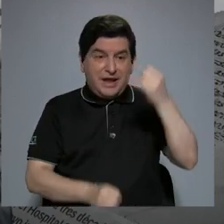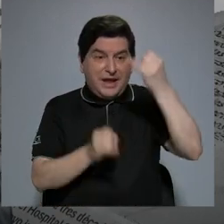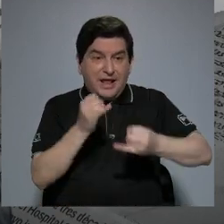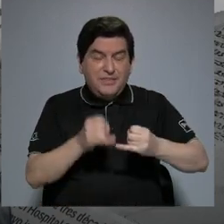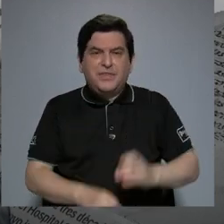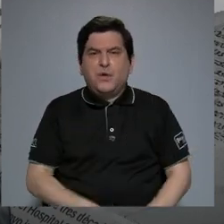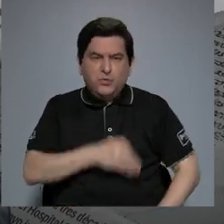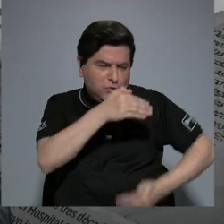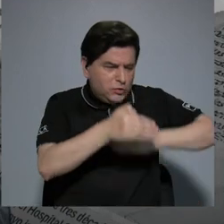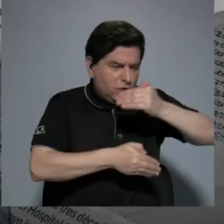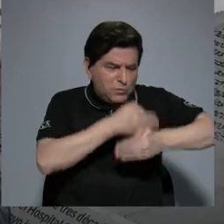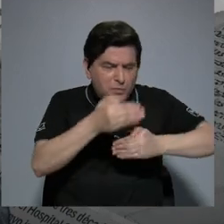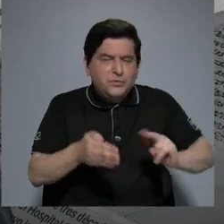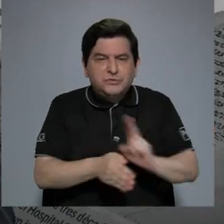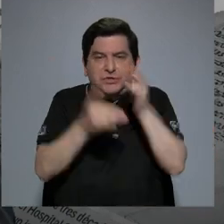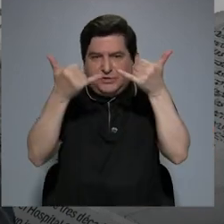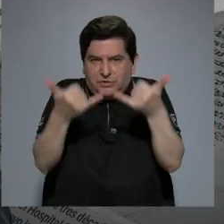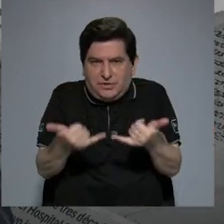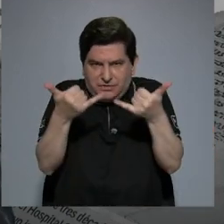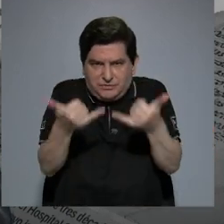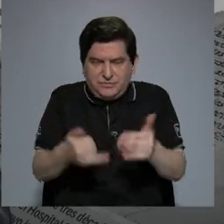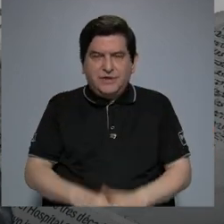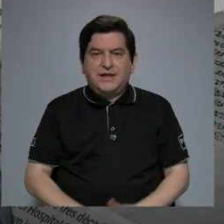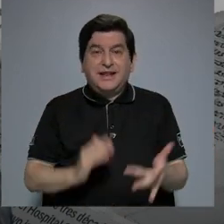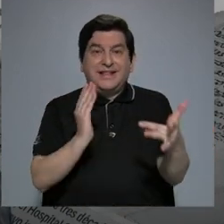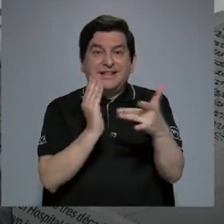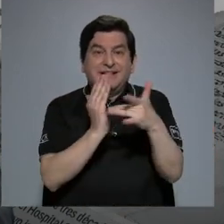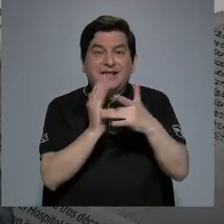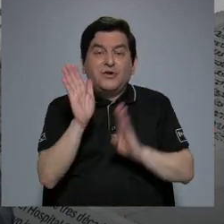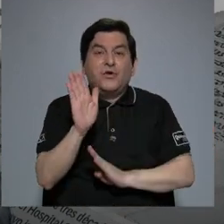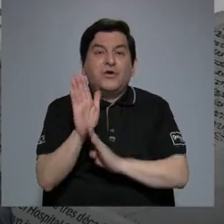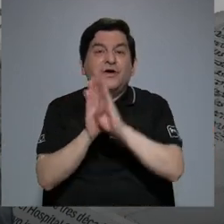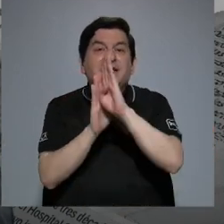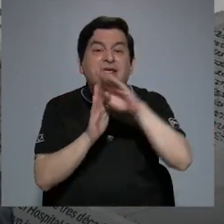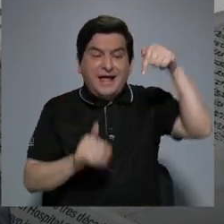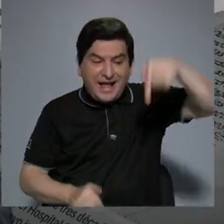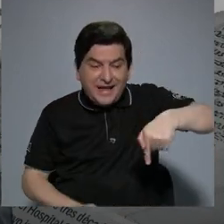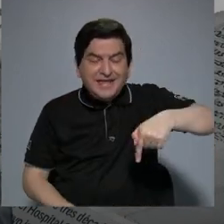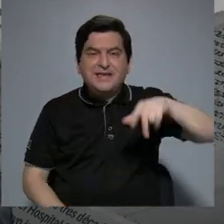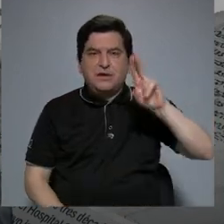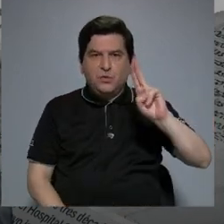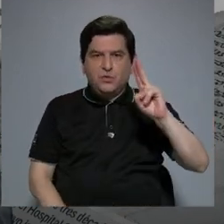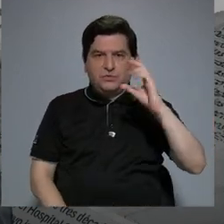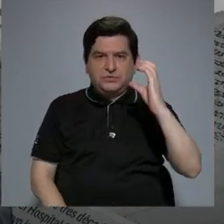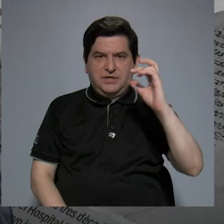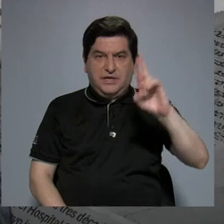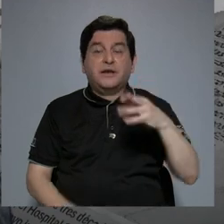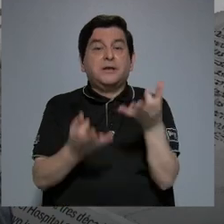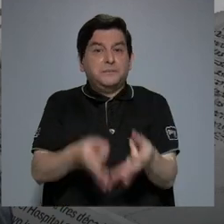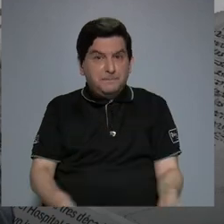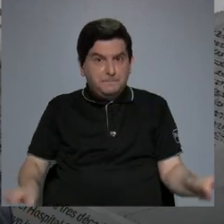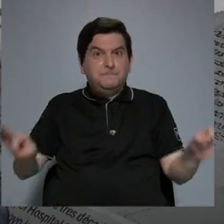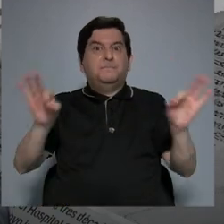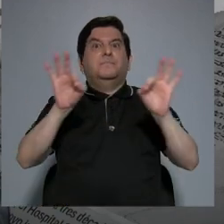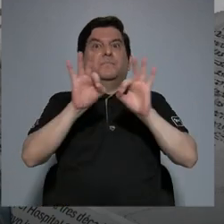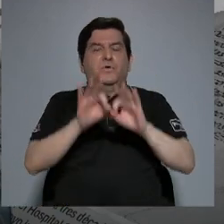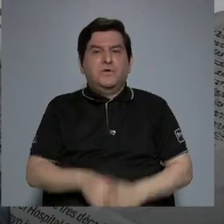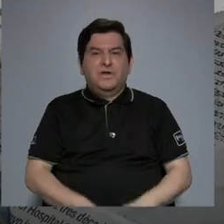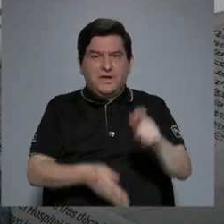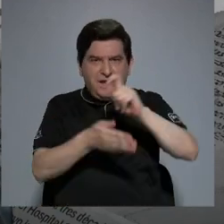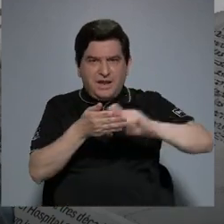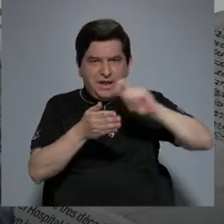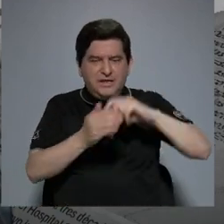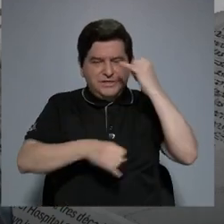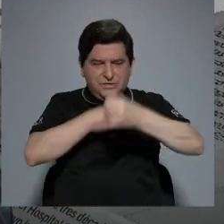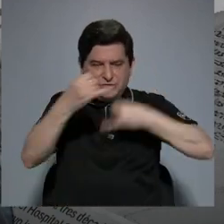generación que estamos utilizando con tecnología desarrollada en la Universidad de Costa Rica. Eso es importante porque la Escuela de